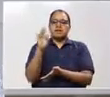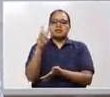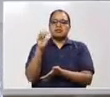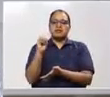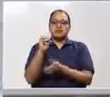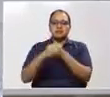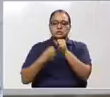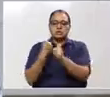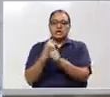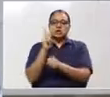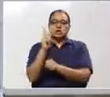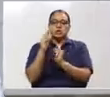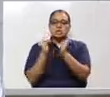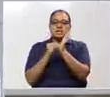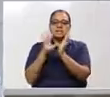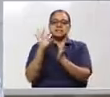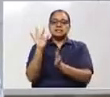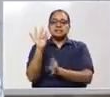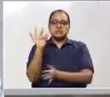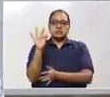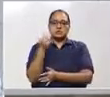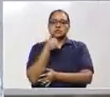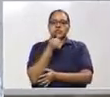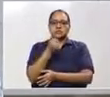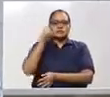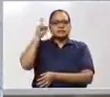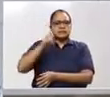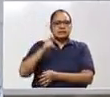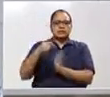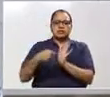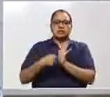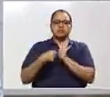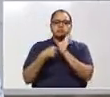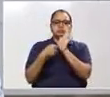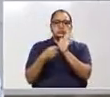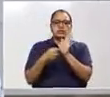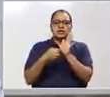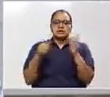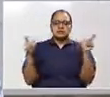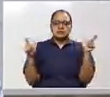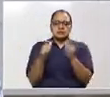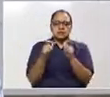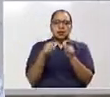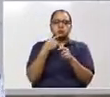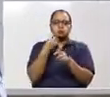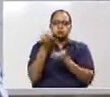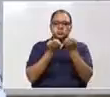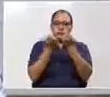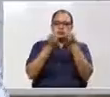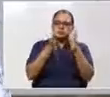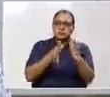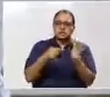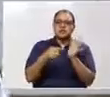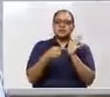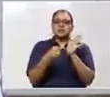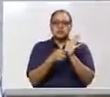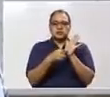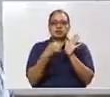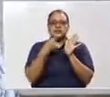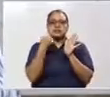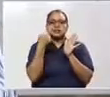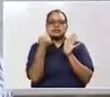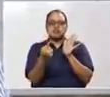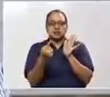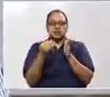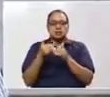2019. Los obligados tributarios, pequeños y medianos, que a pesar de que se les está